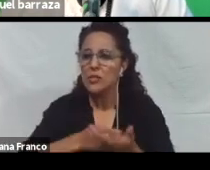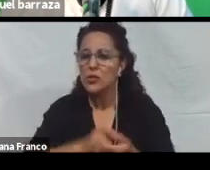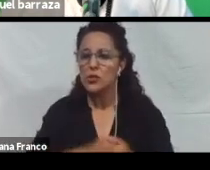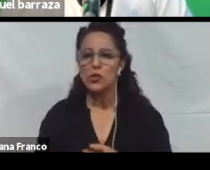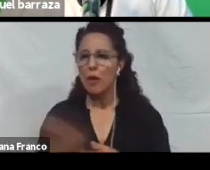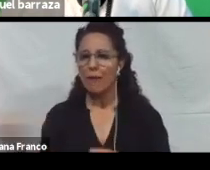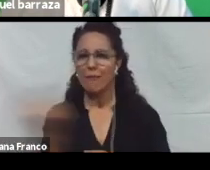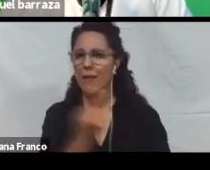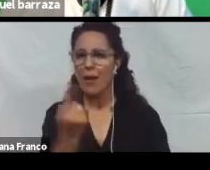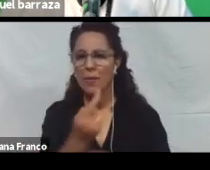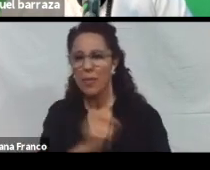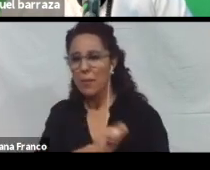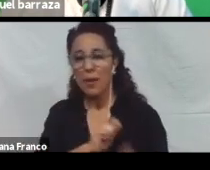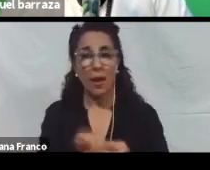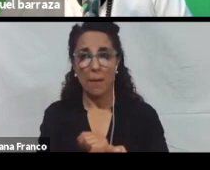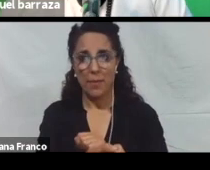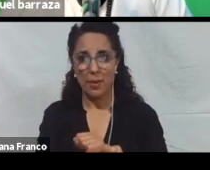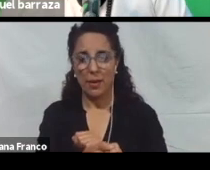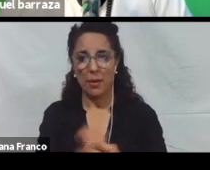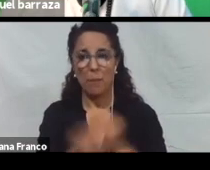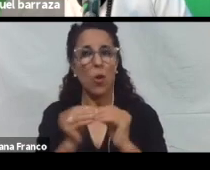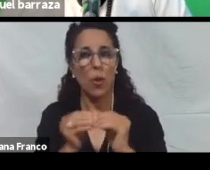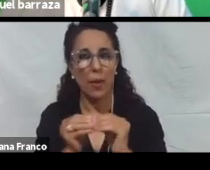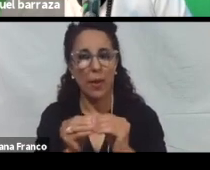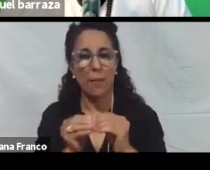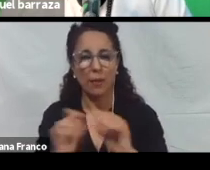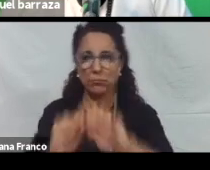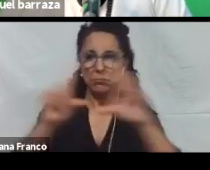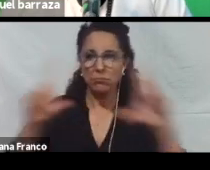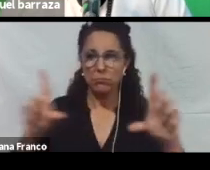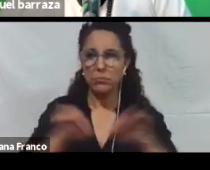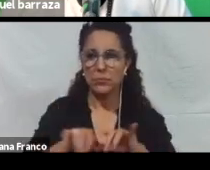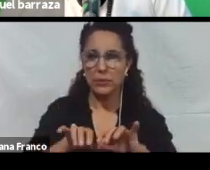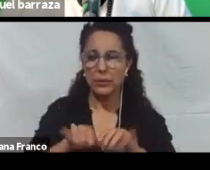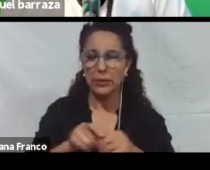Cuáles son esos problemas. Y poder corregir esos errores.